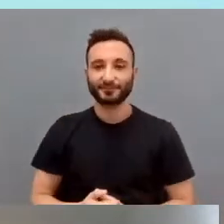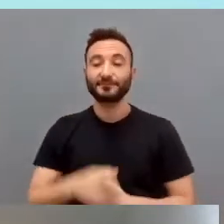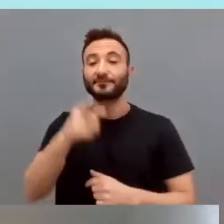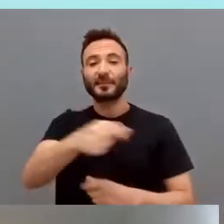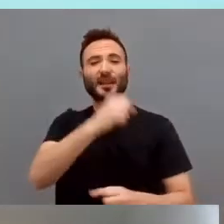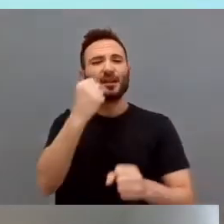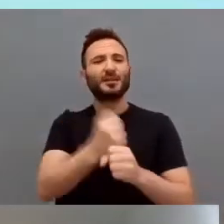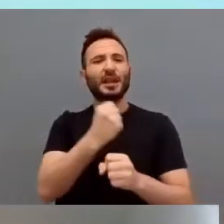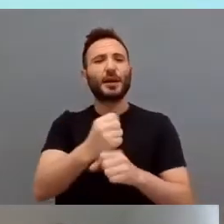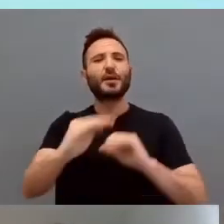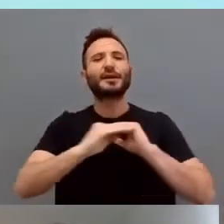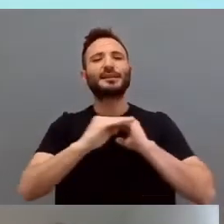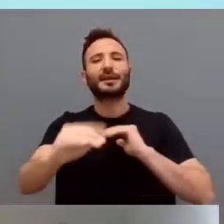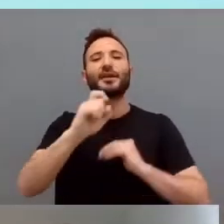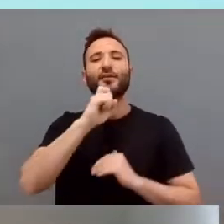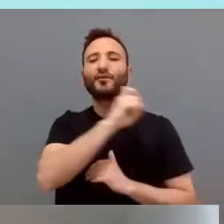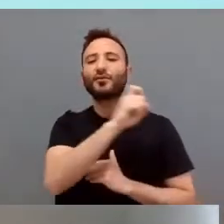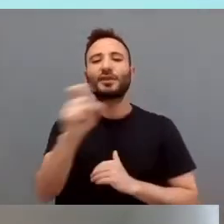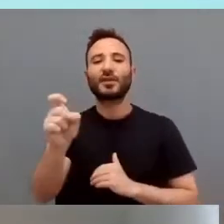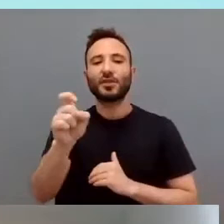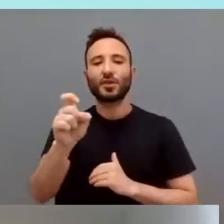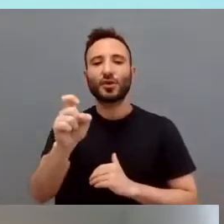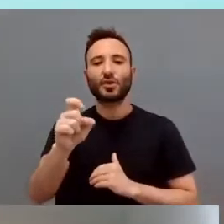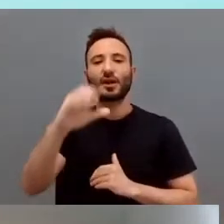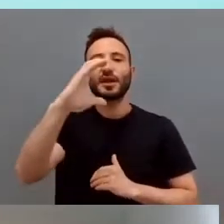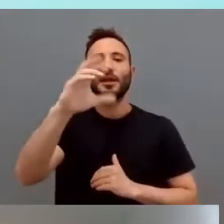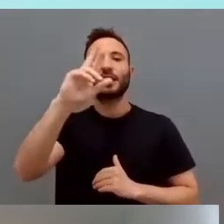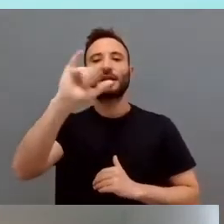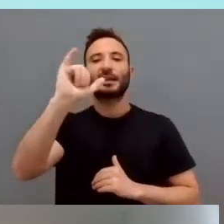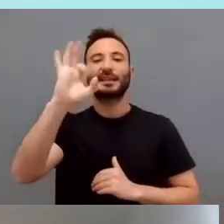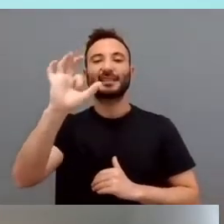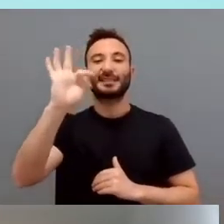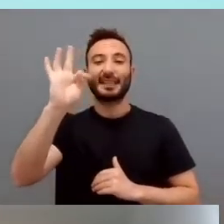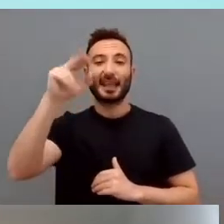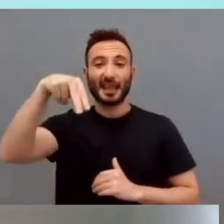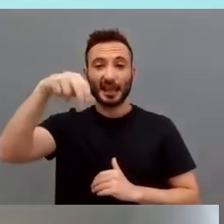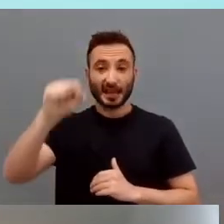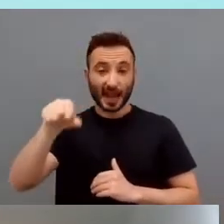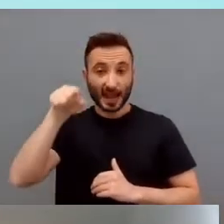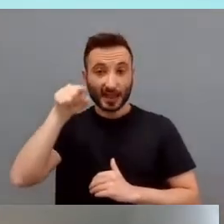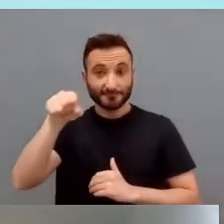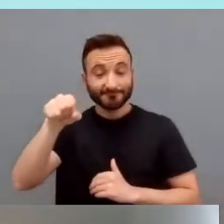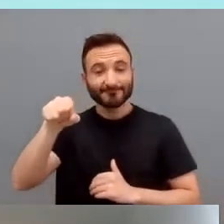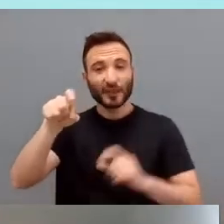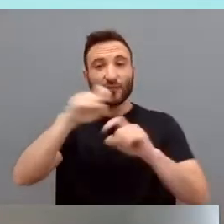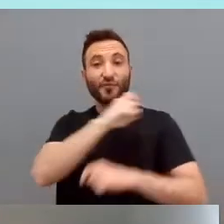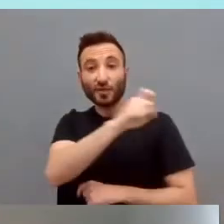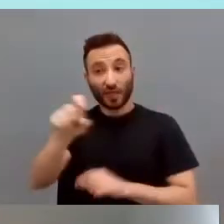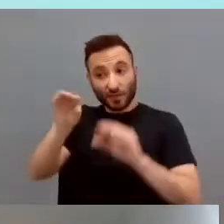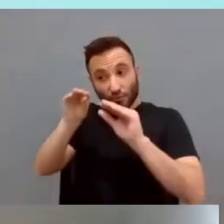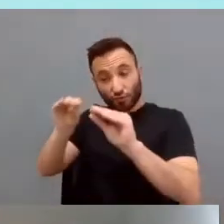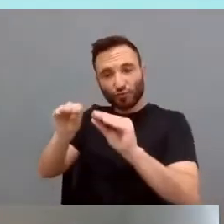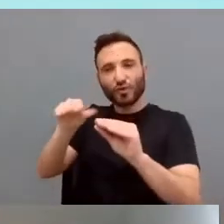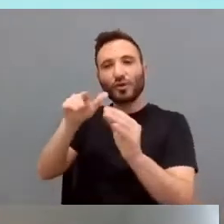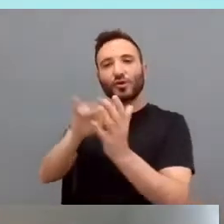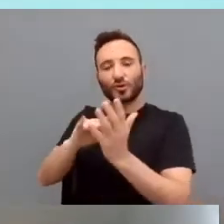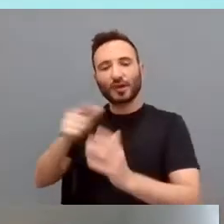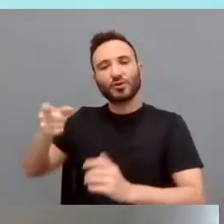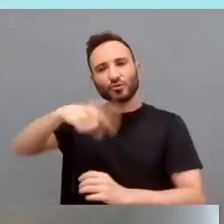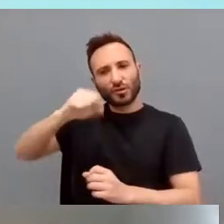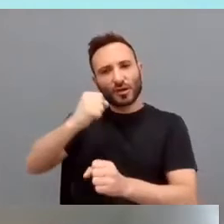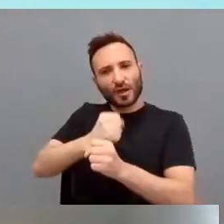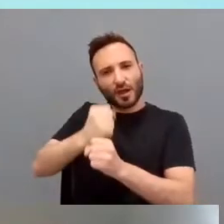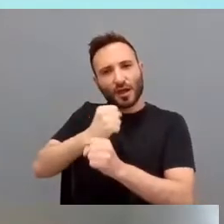estable con la Fundación María Cristina Massaveo-Peterson, en la que, después de apoyar